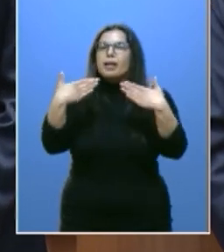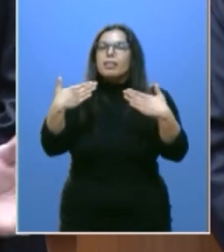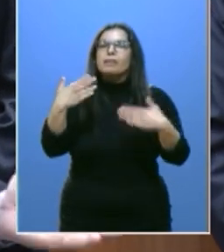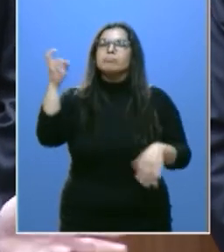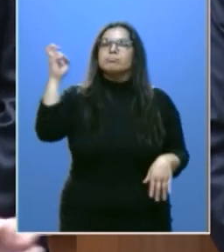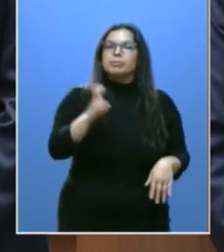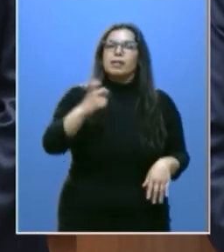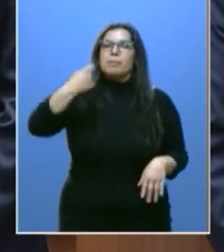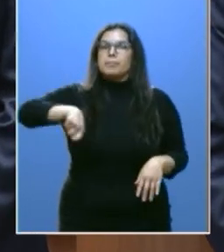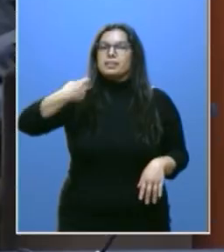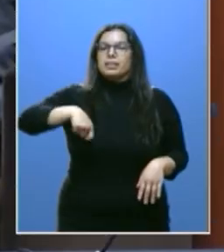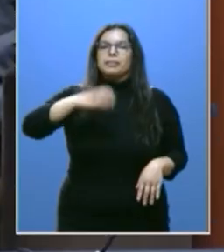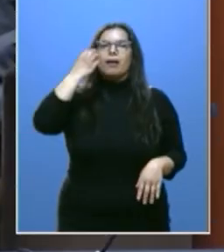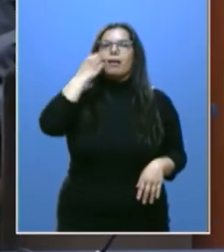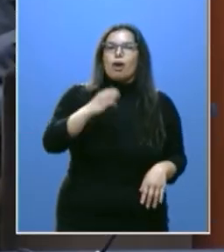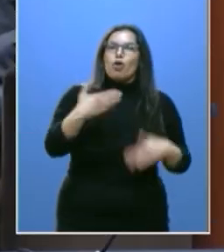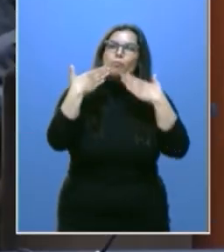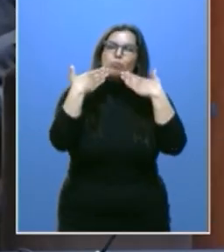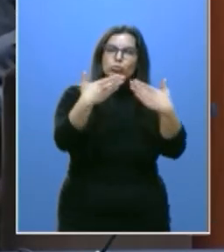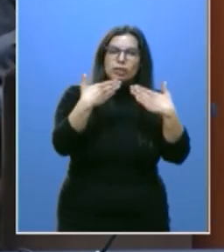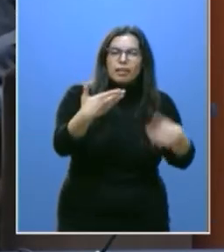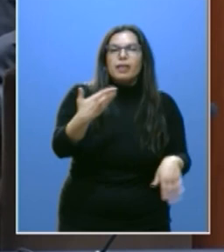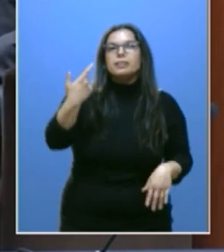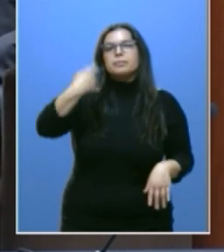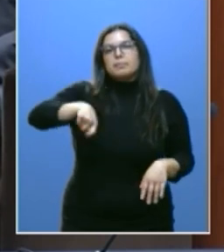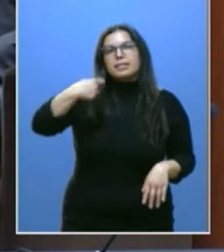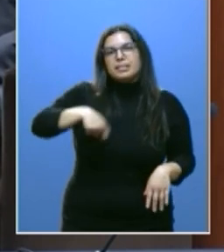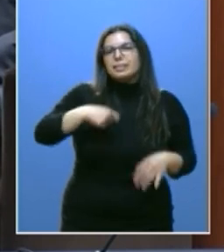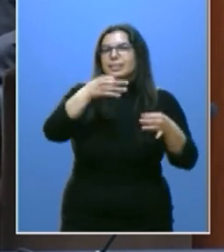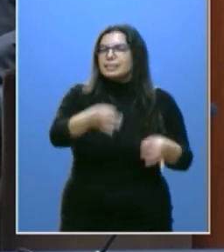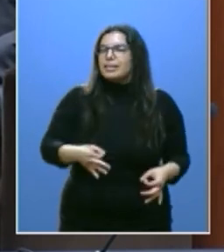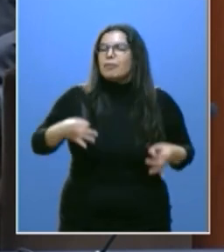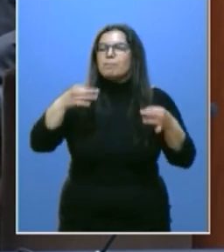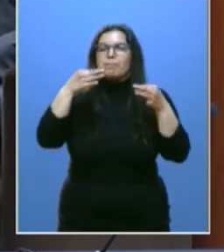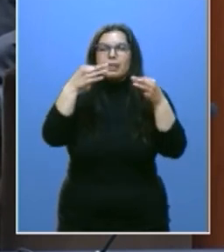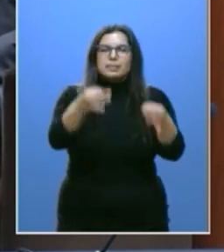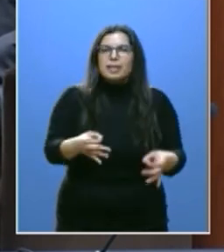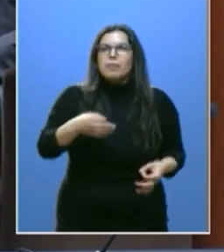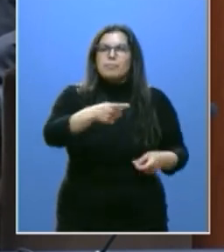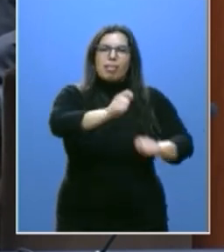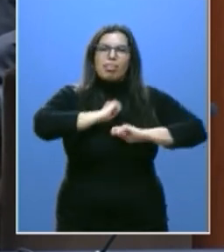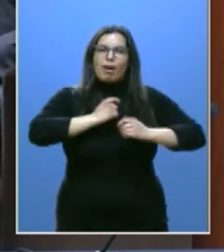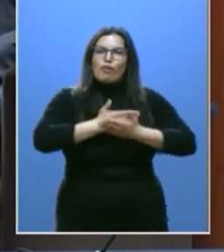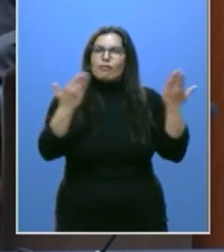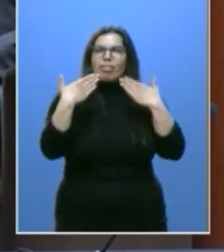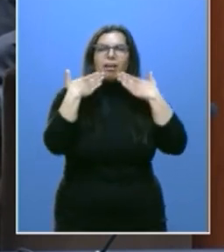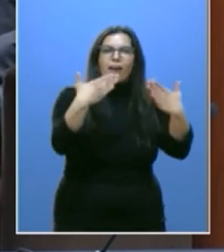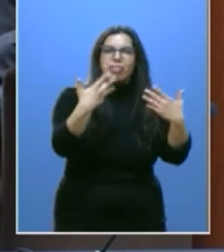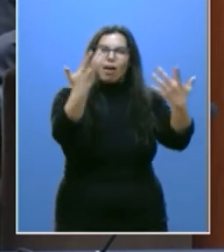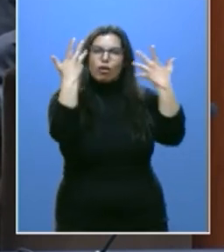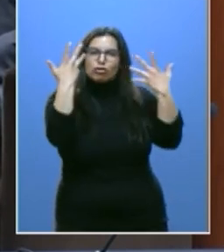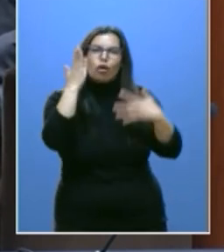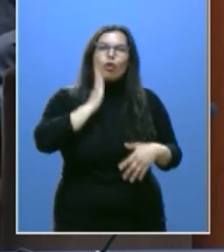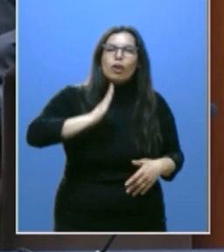del presidente Rajoy. Muchas gracias, presidente. Siempre agradeceré tu confianza, tus consejos, tu